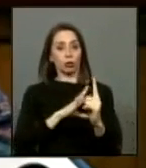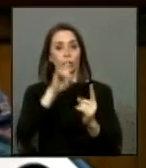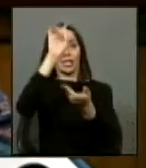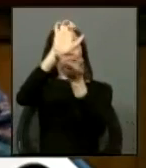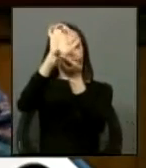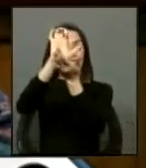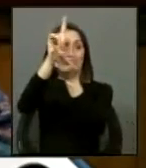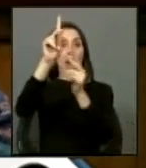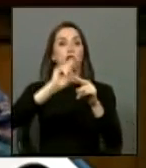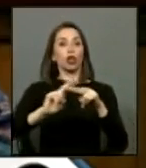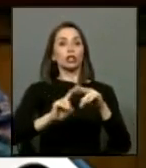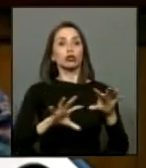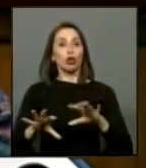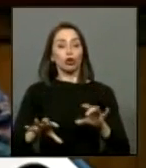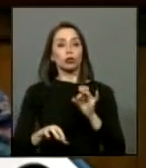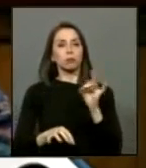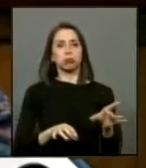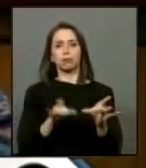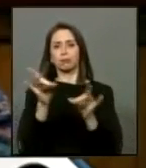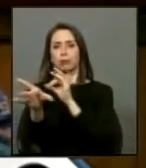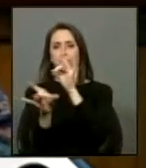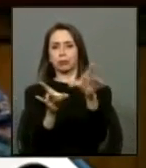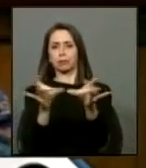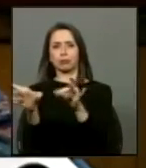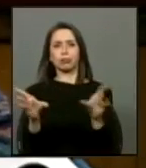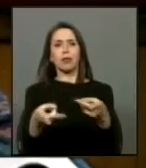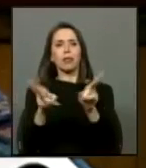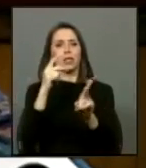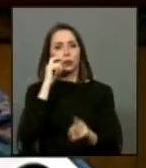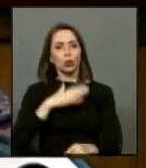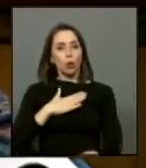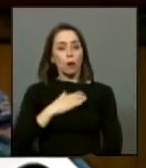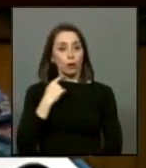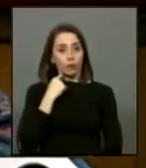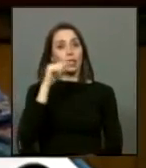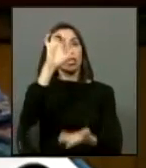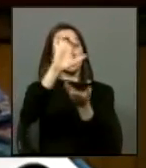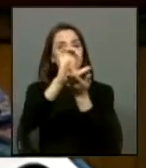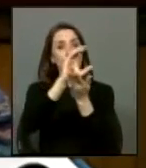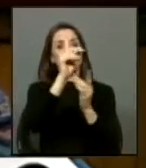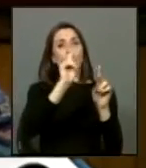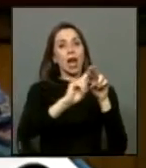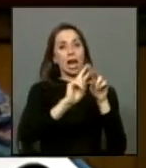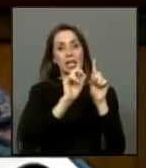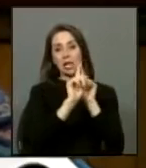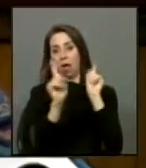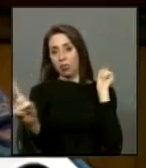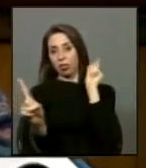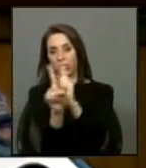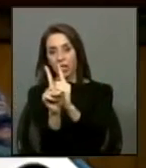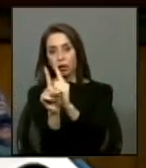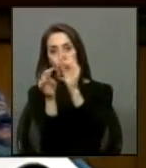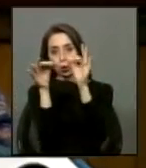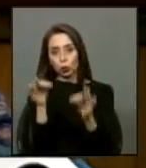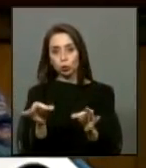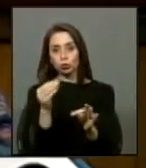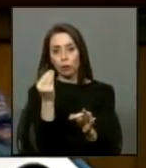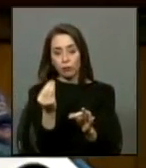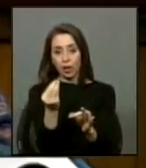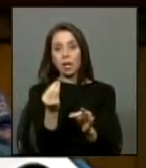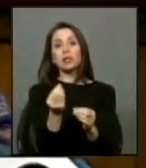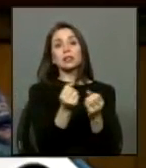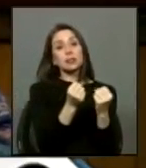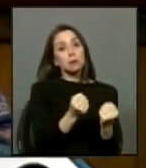el que ejecutó acciones que vulneraron los derechos humanos de las víctimas, corresponde al Estado reparar directa, justa y adecuadamente en la medida en sus